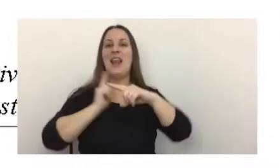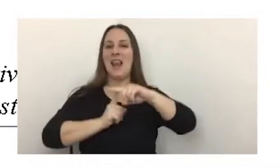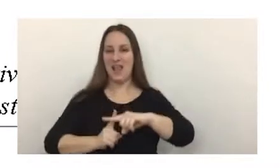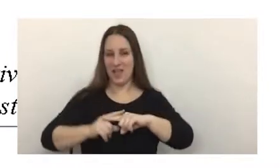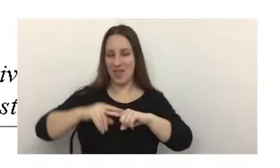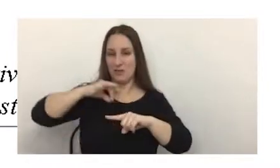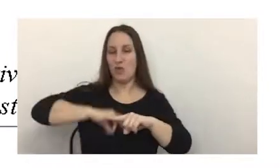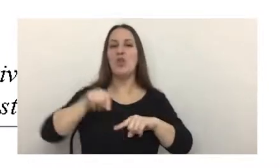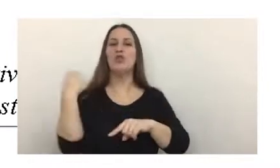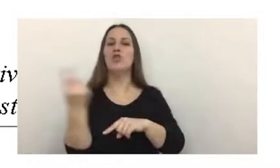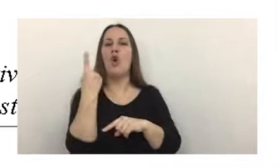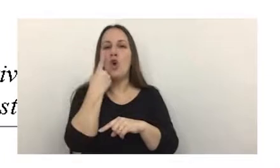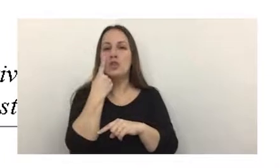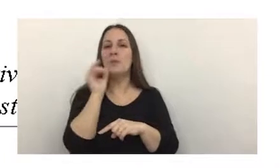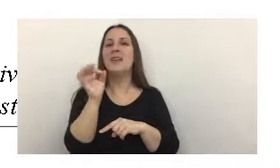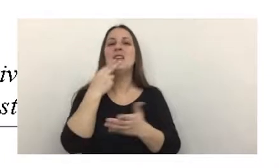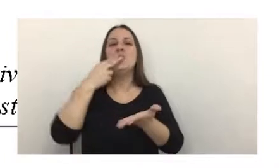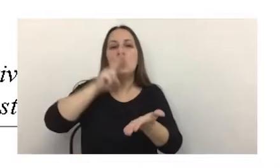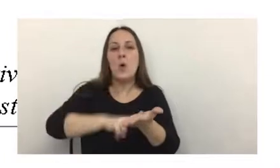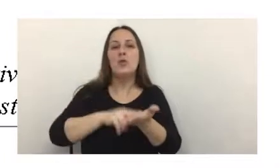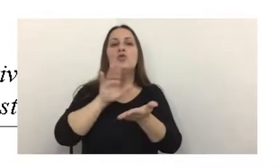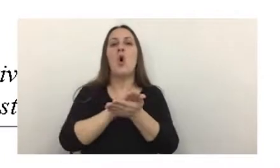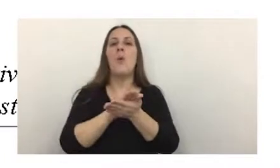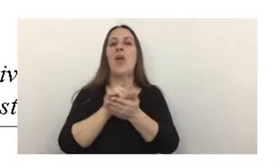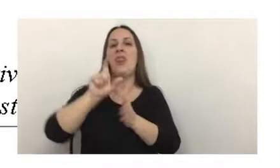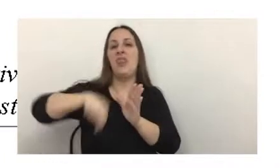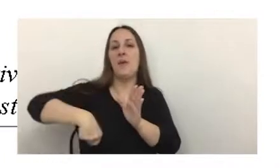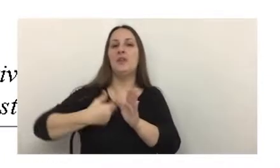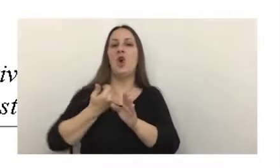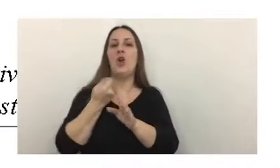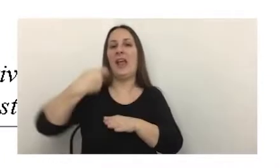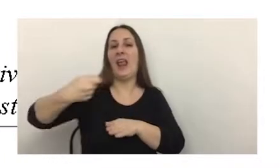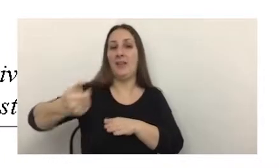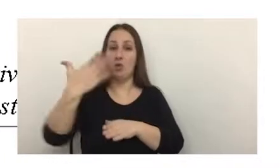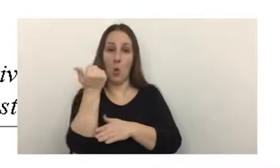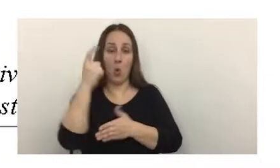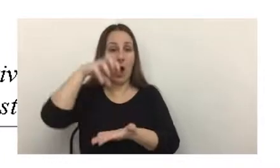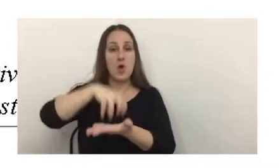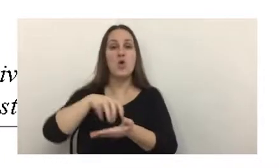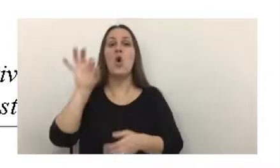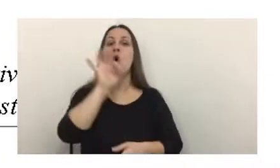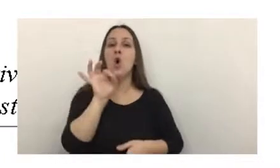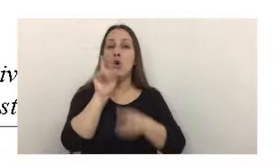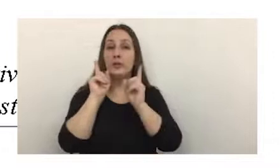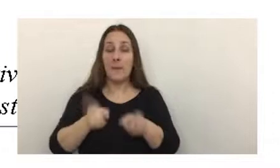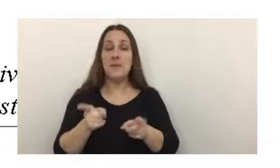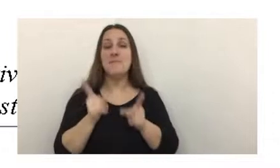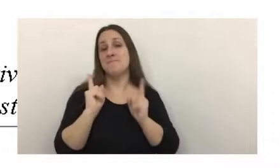de lo que conocemos, impuestos sobre los débitos y créditos bancarios, o como la doctrina ha,